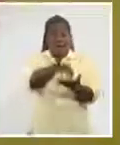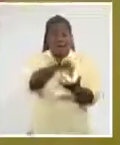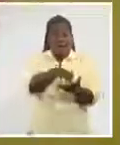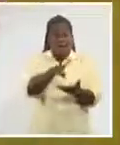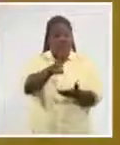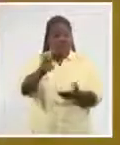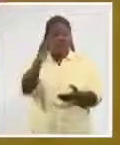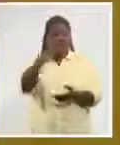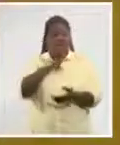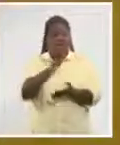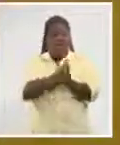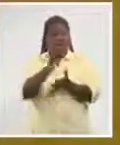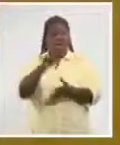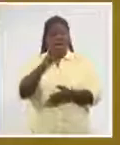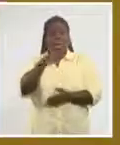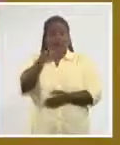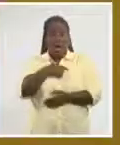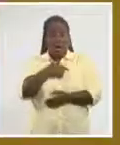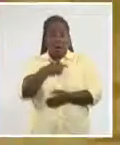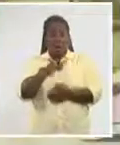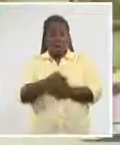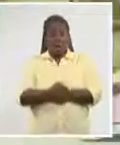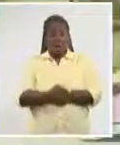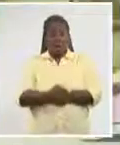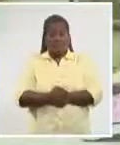programa de la Bienal Internacional de la Habana.